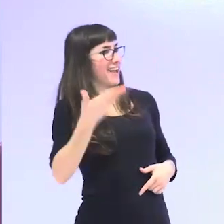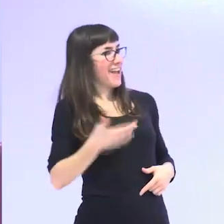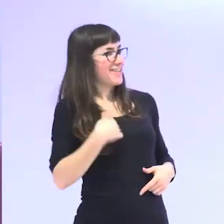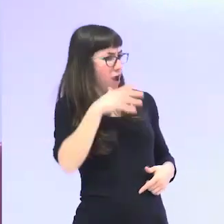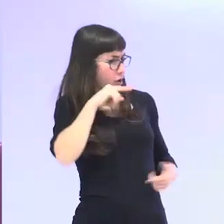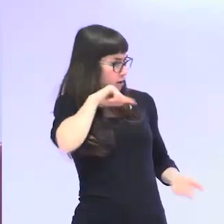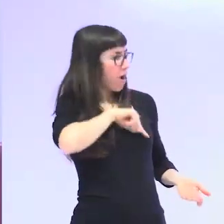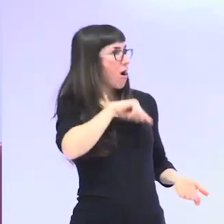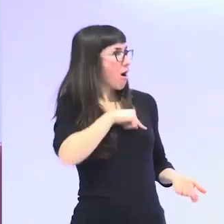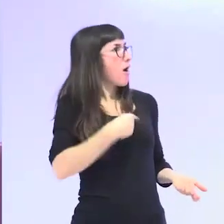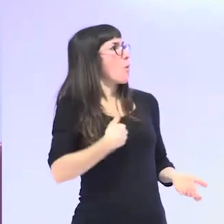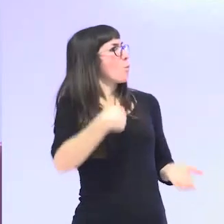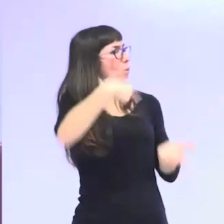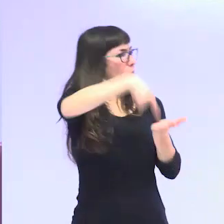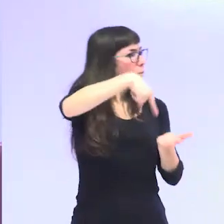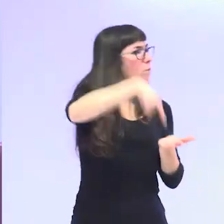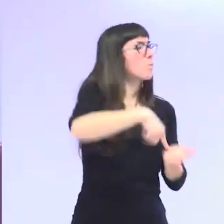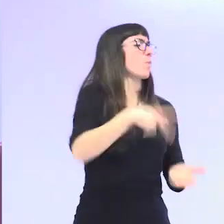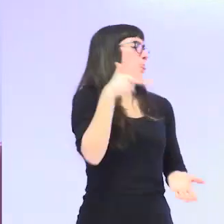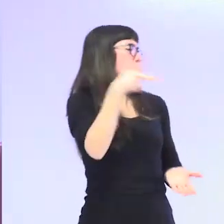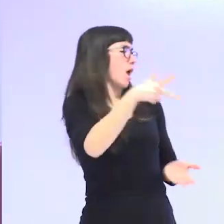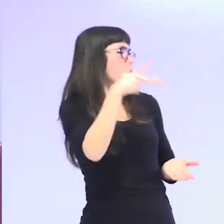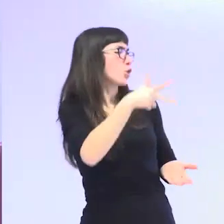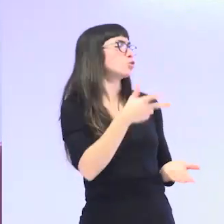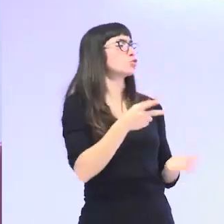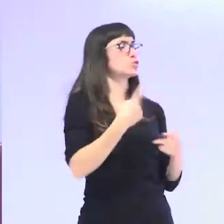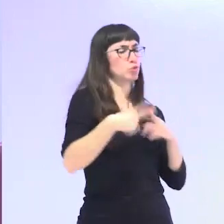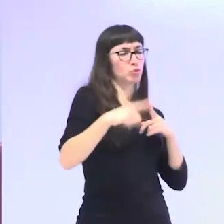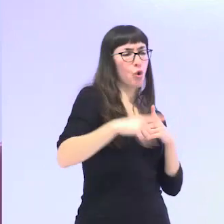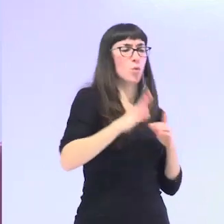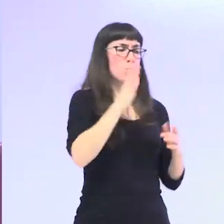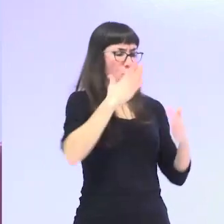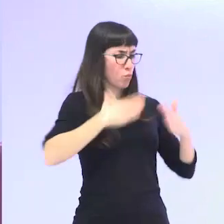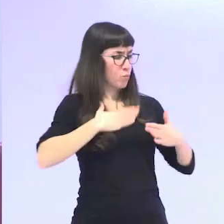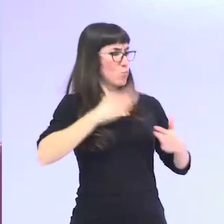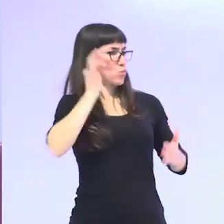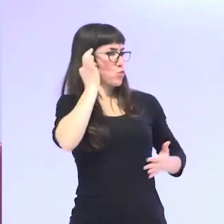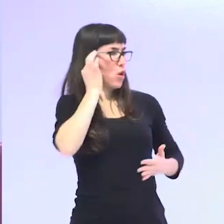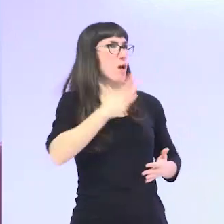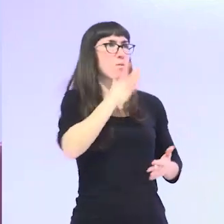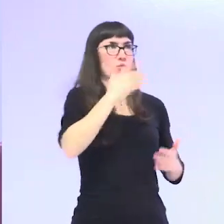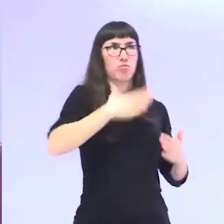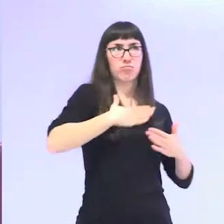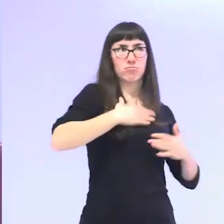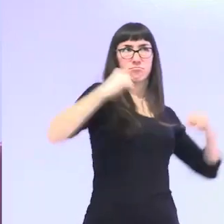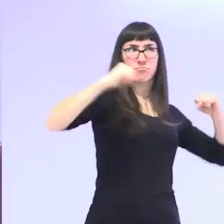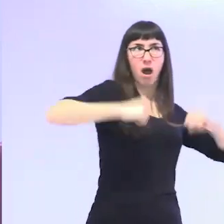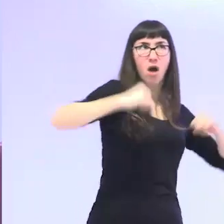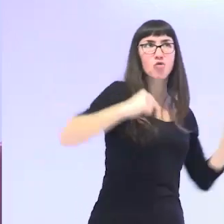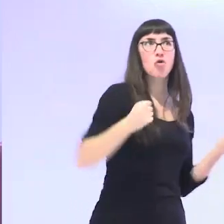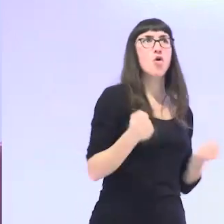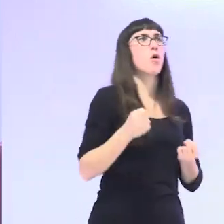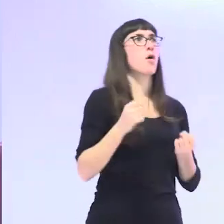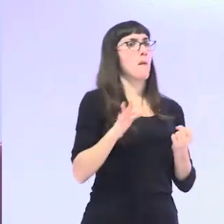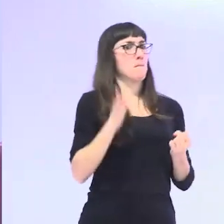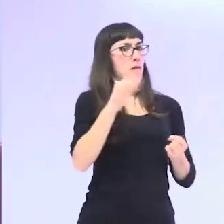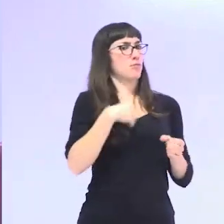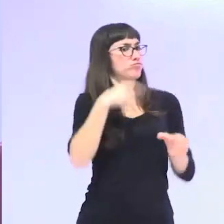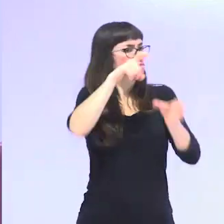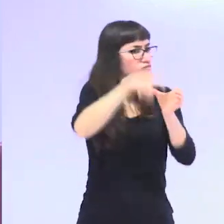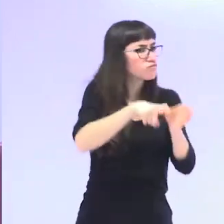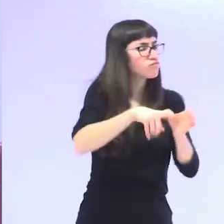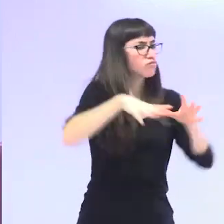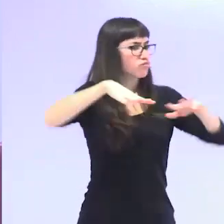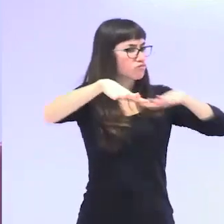que puedo reivindicar derechos para mí como mujer para mujeres mayores y estoy en algo que me parecía muy importante